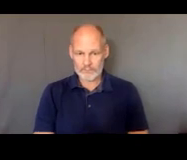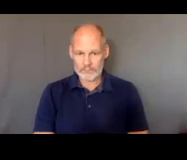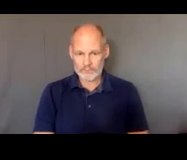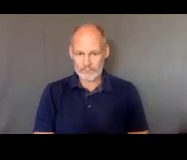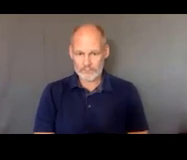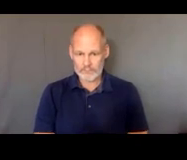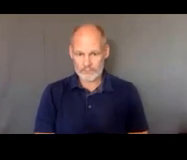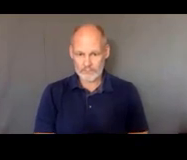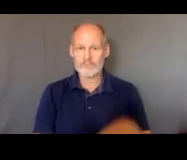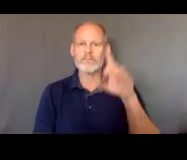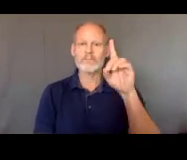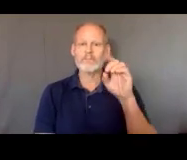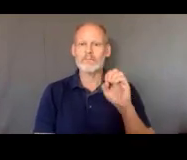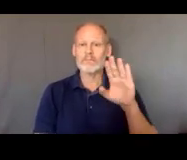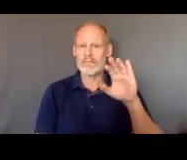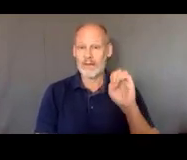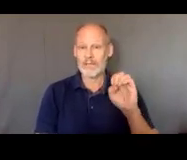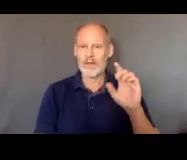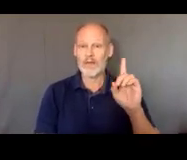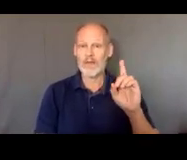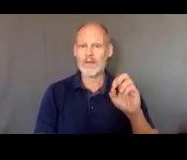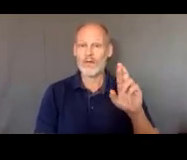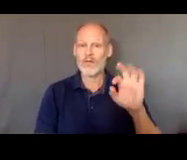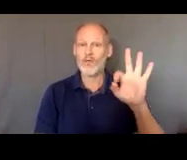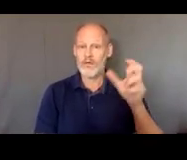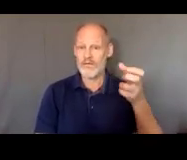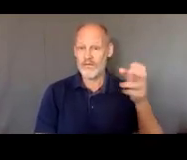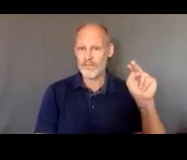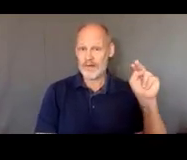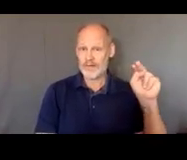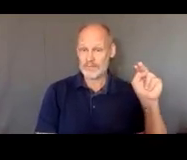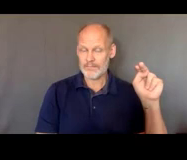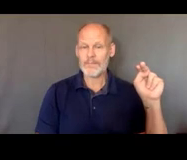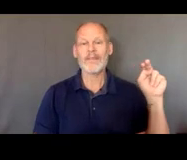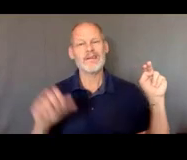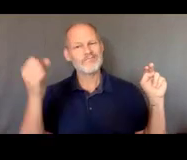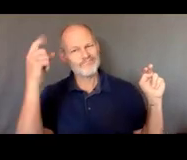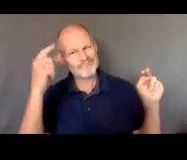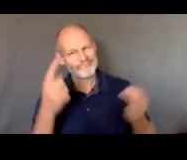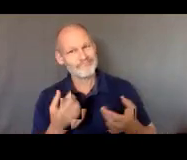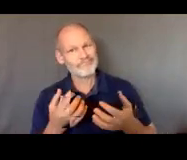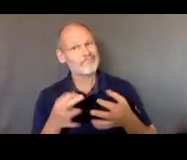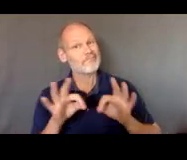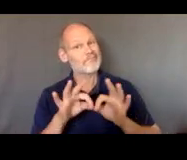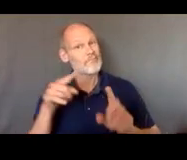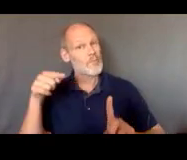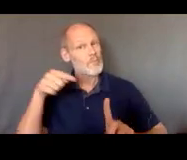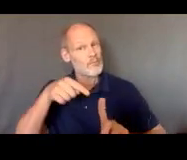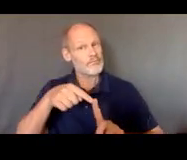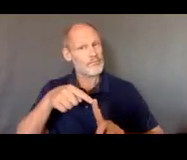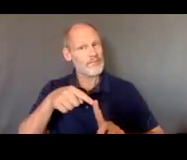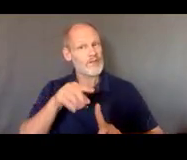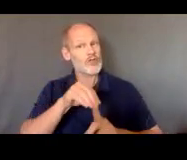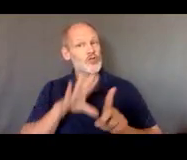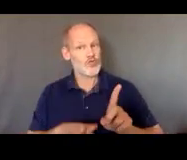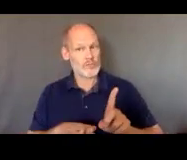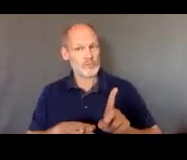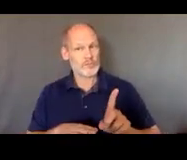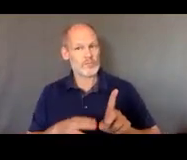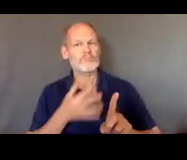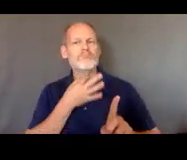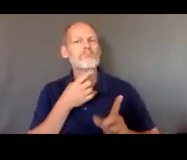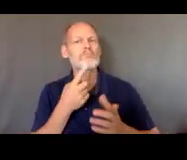soy Debbie Durfman y bueno la pregunta clave es qué es lo que el estudiante necesita